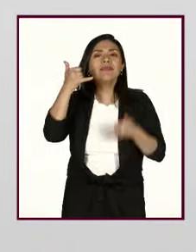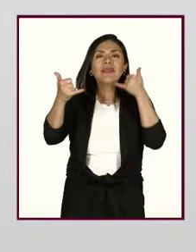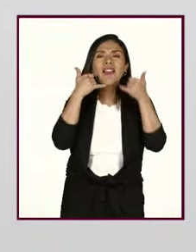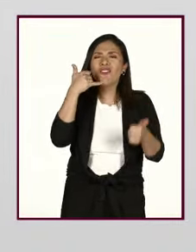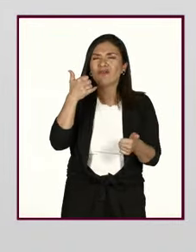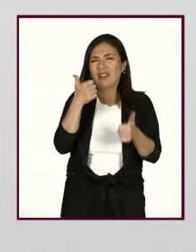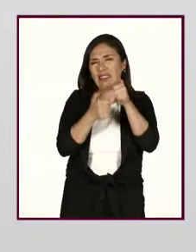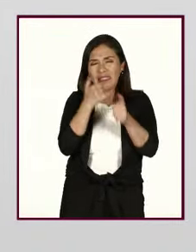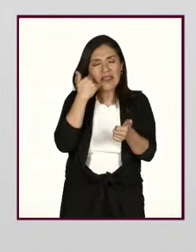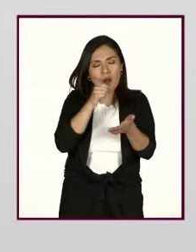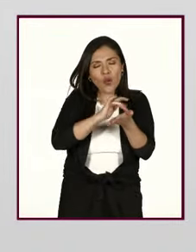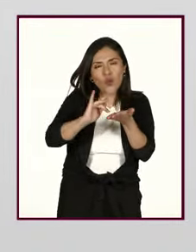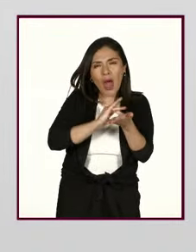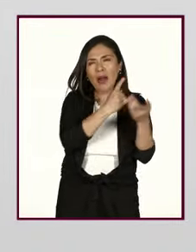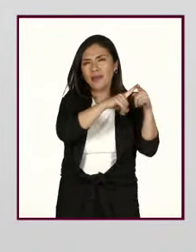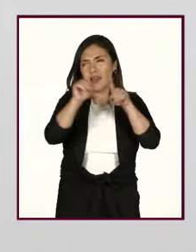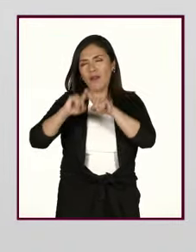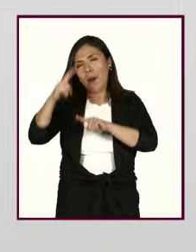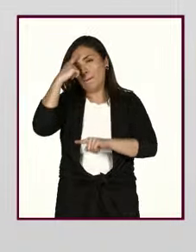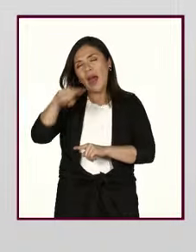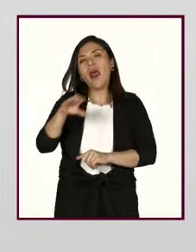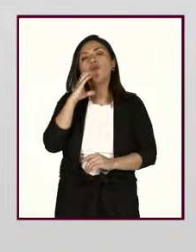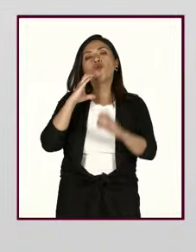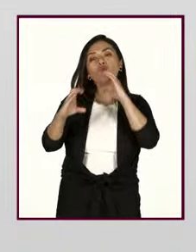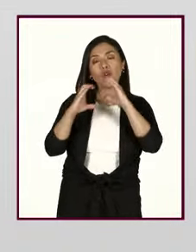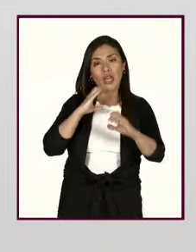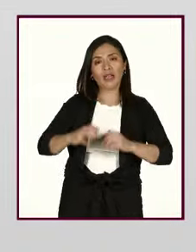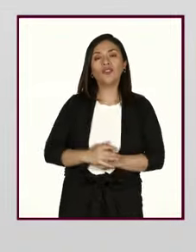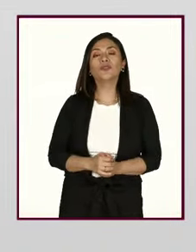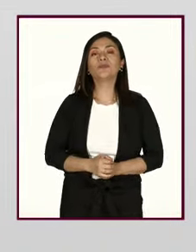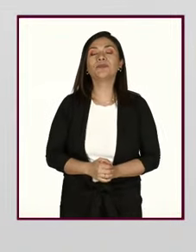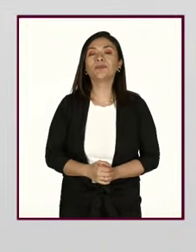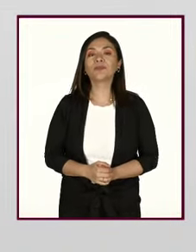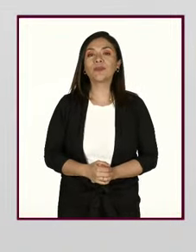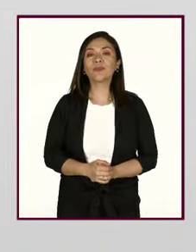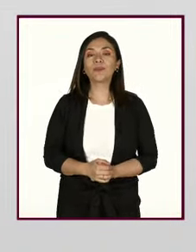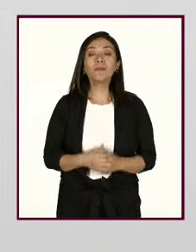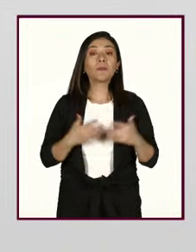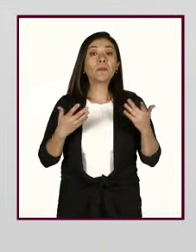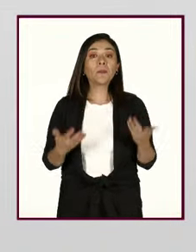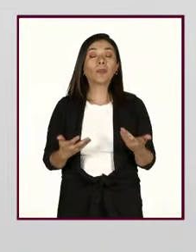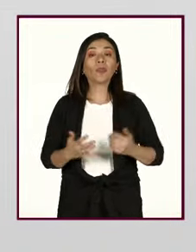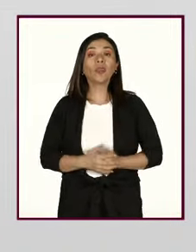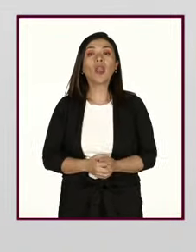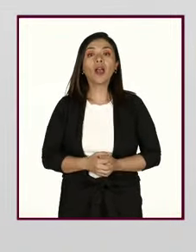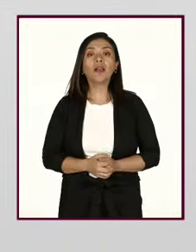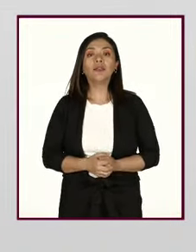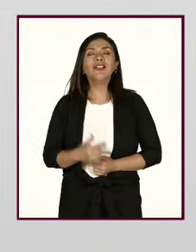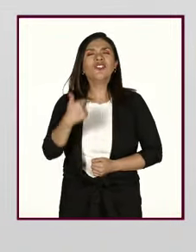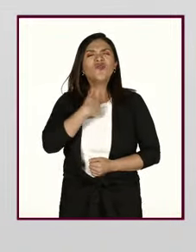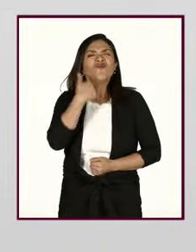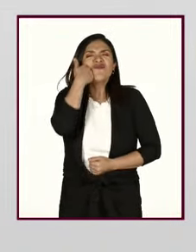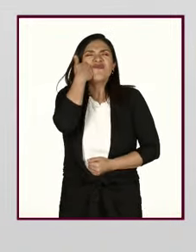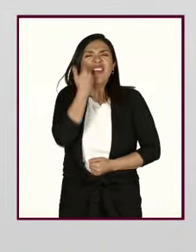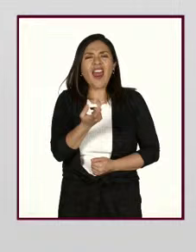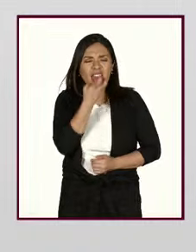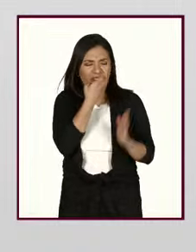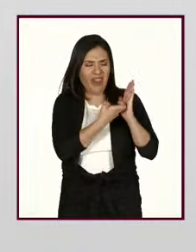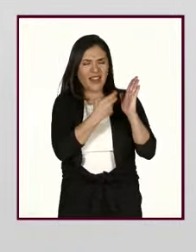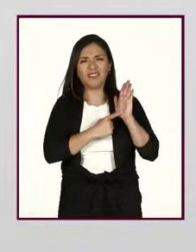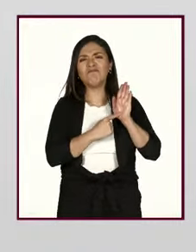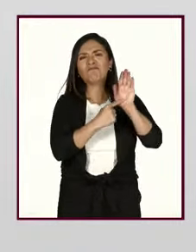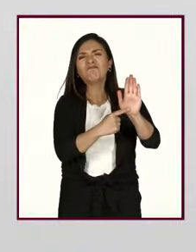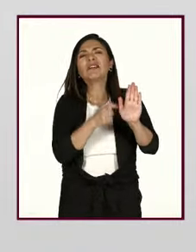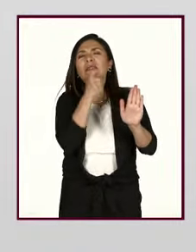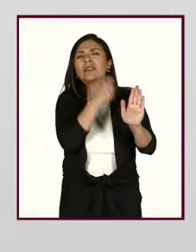celular y otros servicios de telecomunicaciones. ¿Qué es lo que queremos con este código de